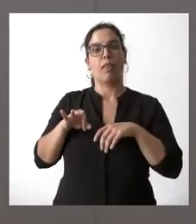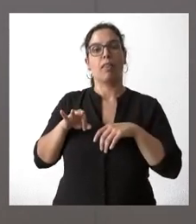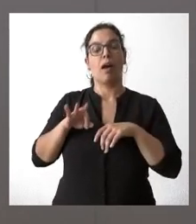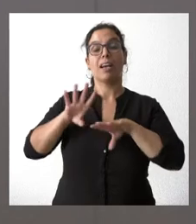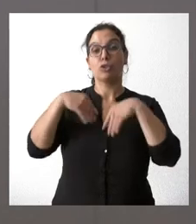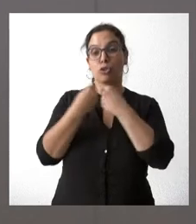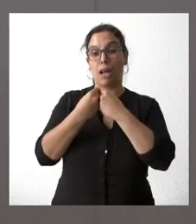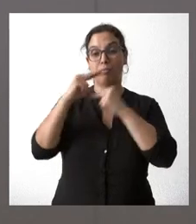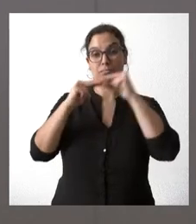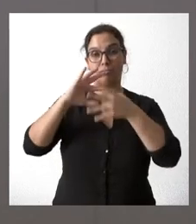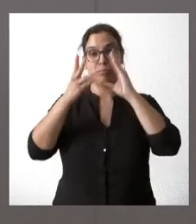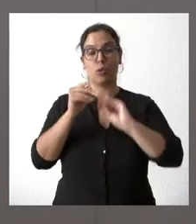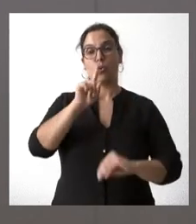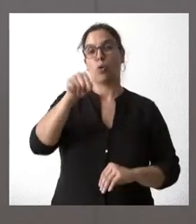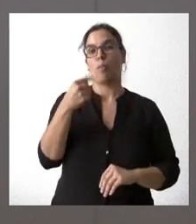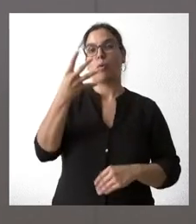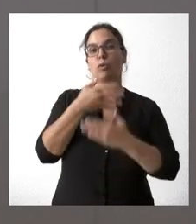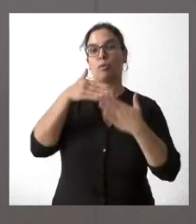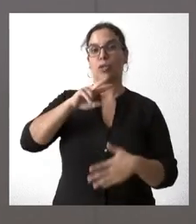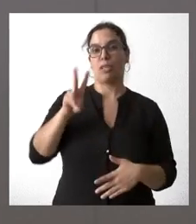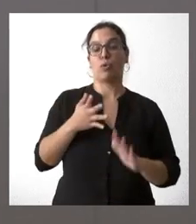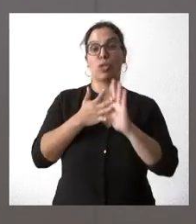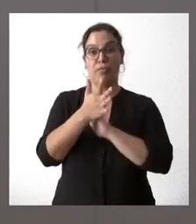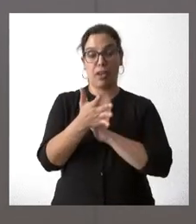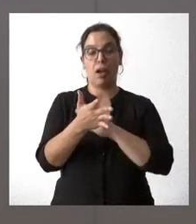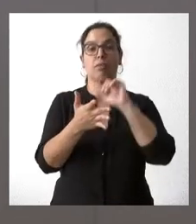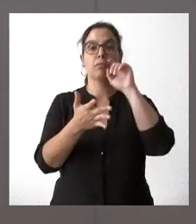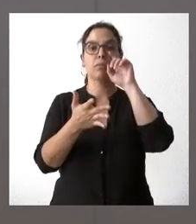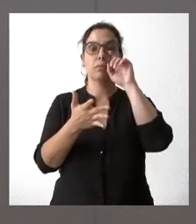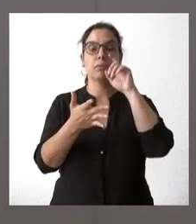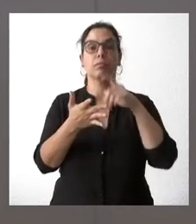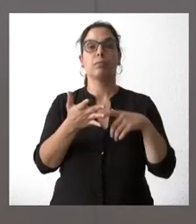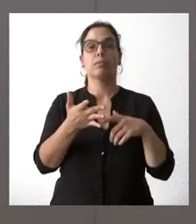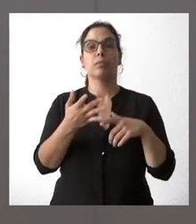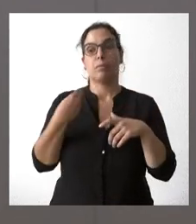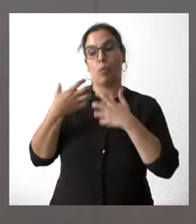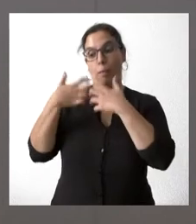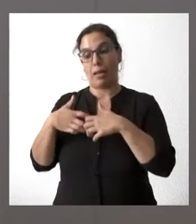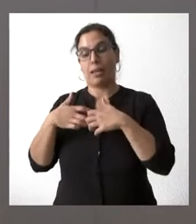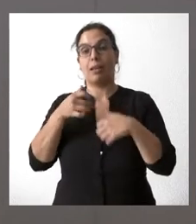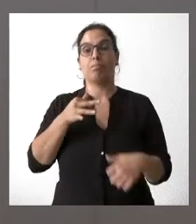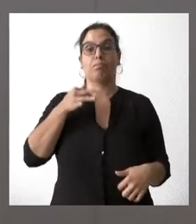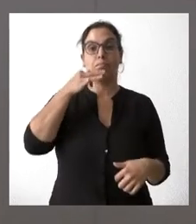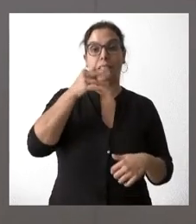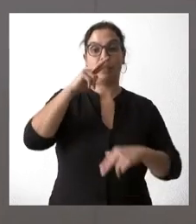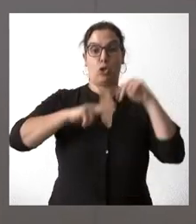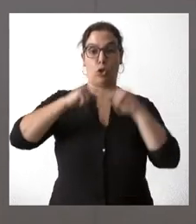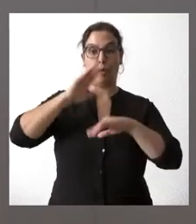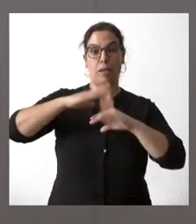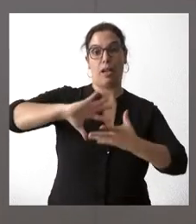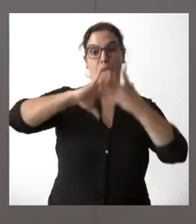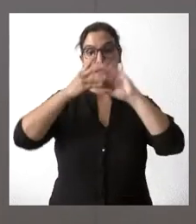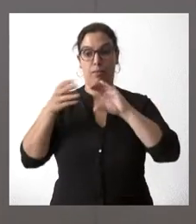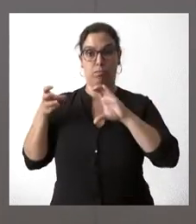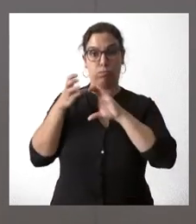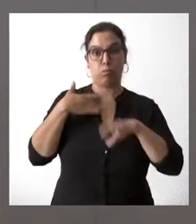importe de 1,4 millones de euros. Por tanto, incluyendo el acelerador lineal y las obras correspondientes a la